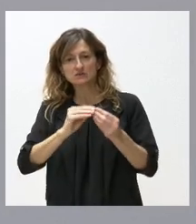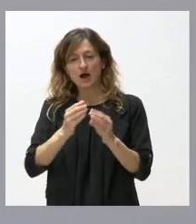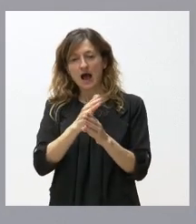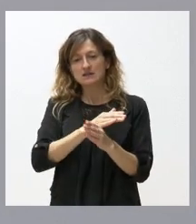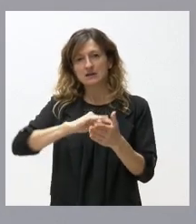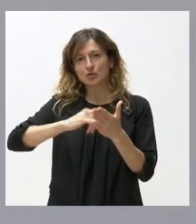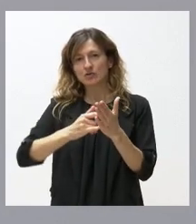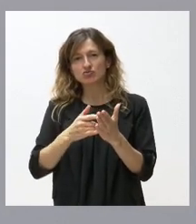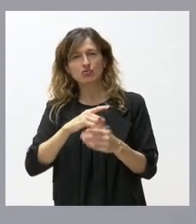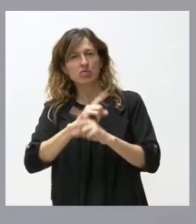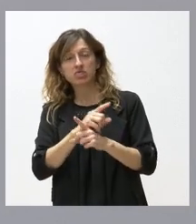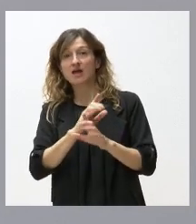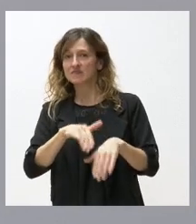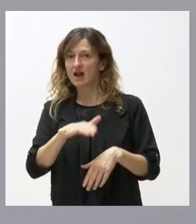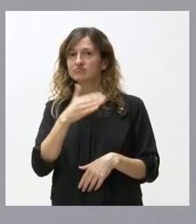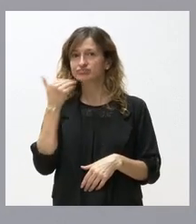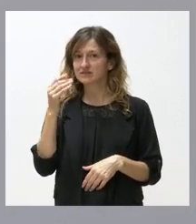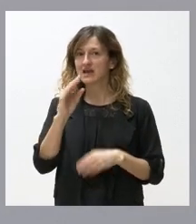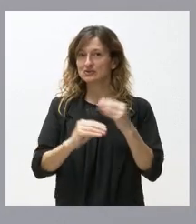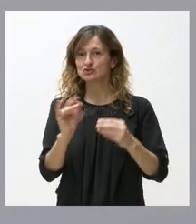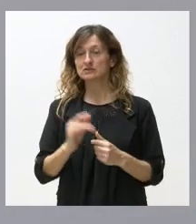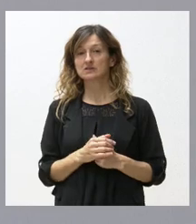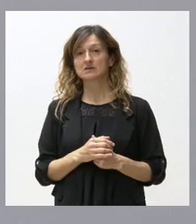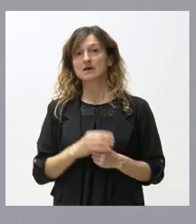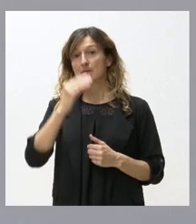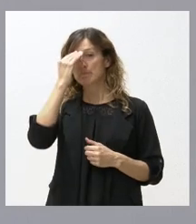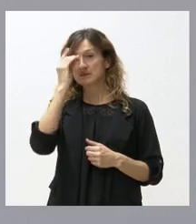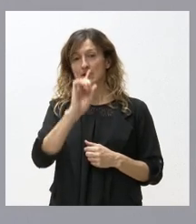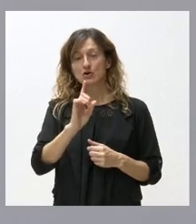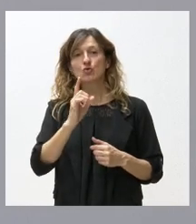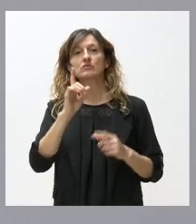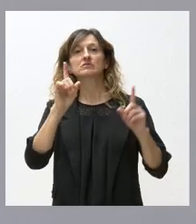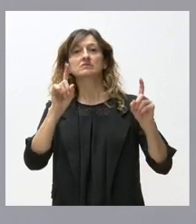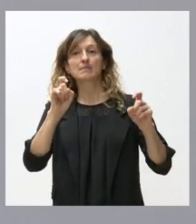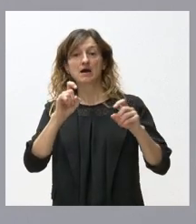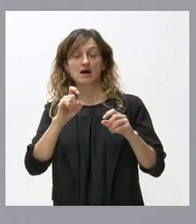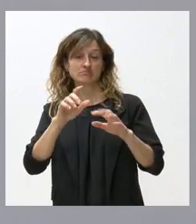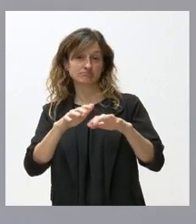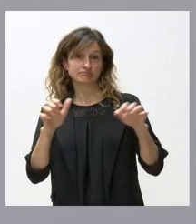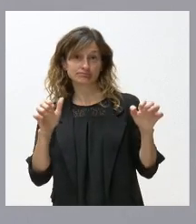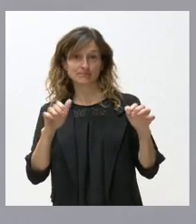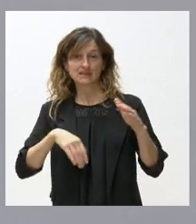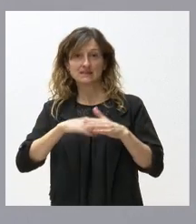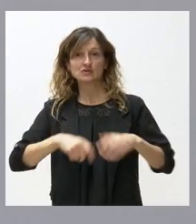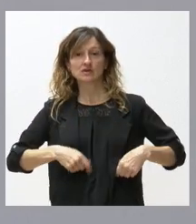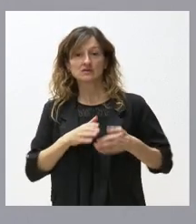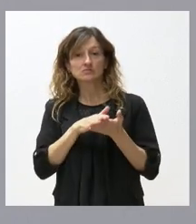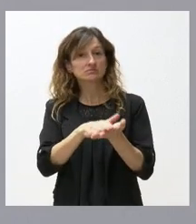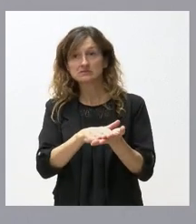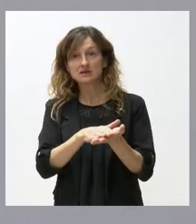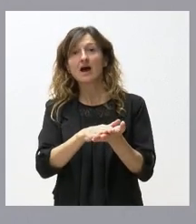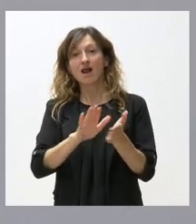presupuestos y lo hemos hecho había muchos que pensaban que no conseguiríamos llegar a aprobar en el Parlamento de Castellín el techo de gasto y lo hemos hecho